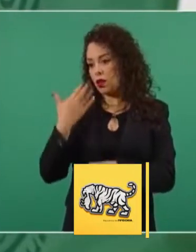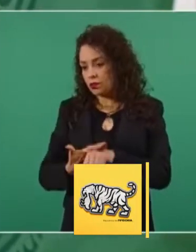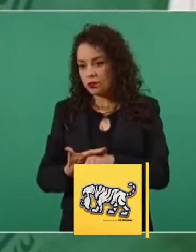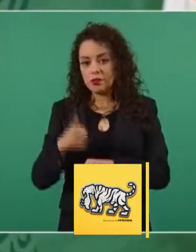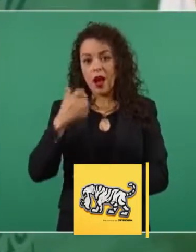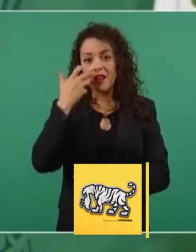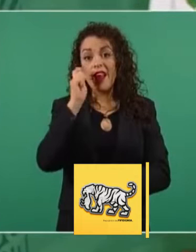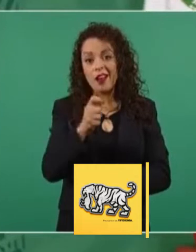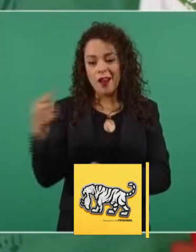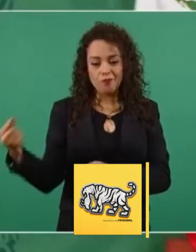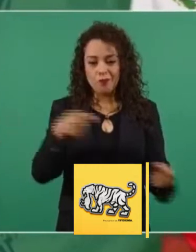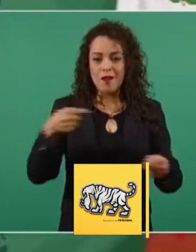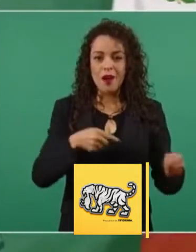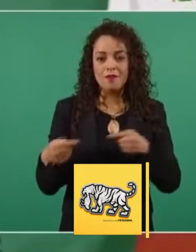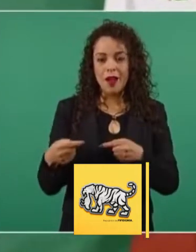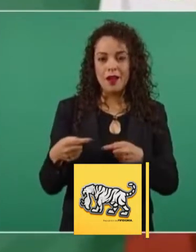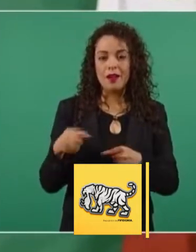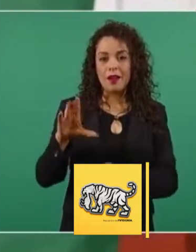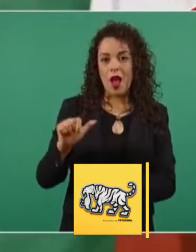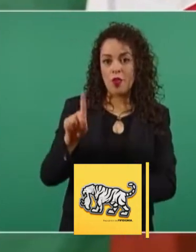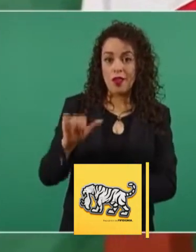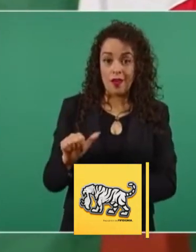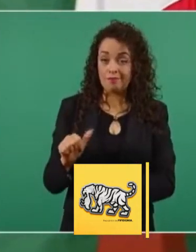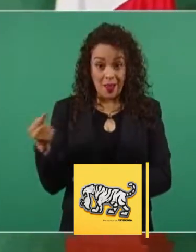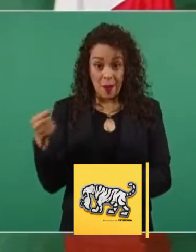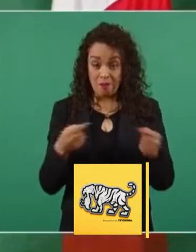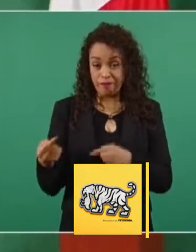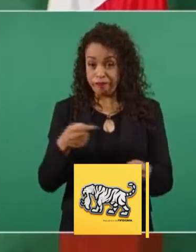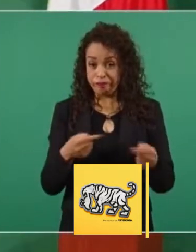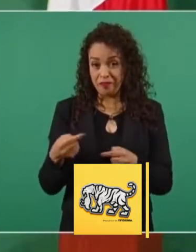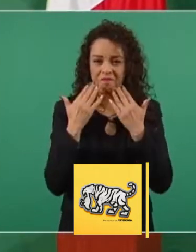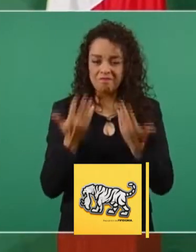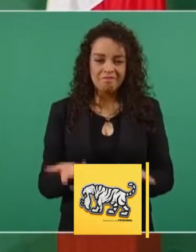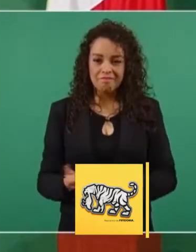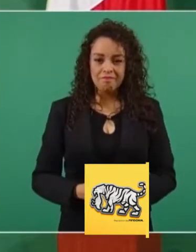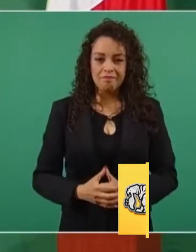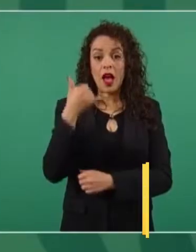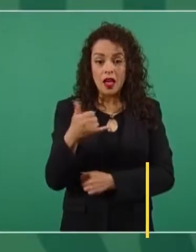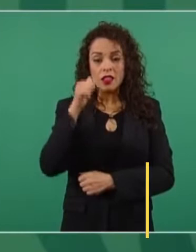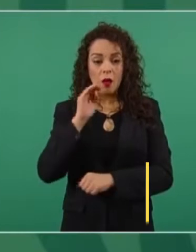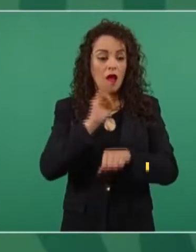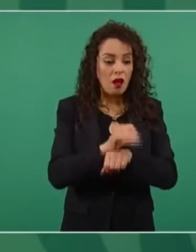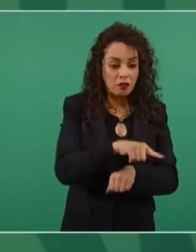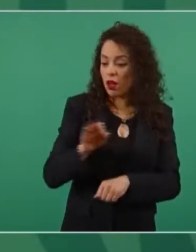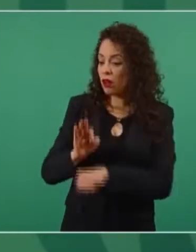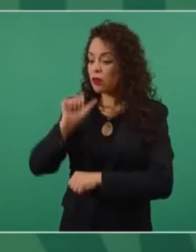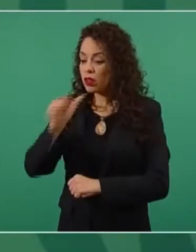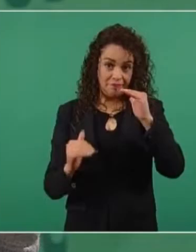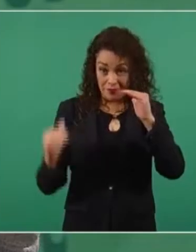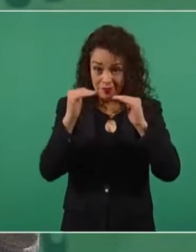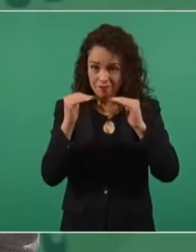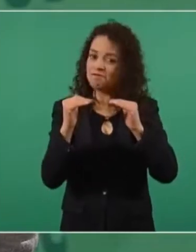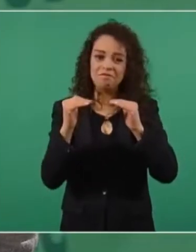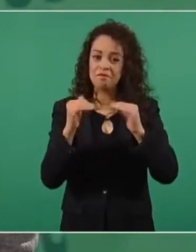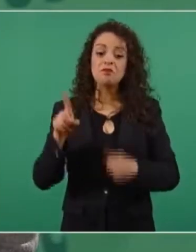enfrentar con Claudia, muy sensacionalista, poco profesional, poco ético. Están muy cercanos al poder